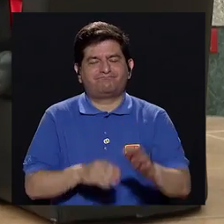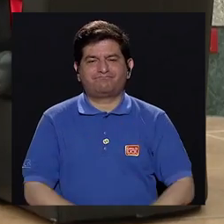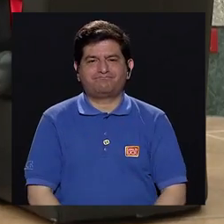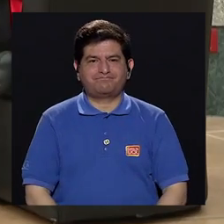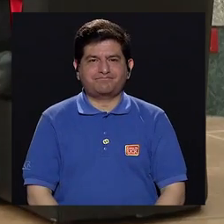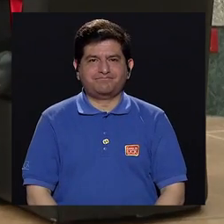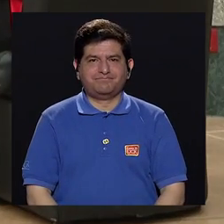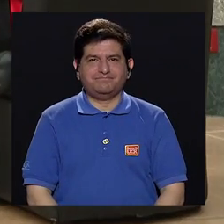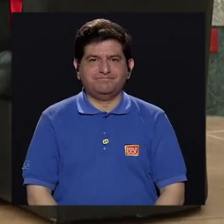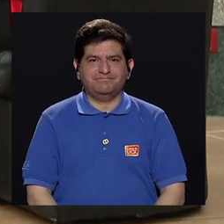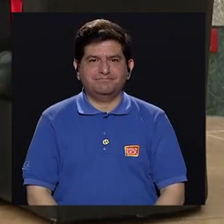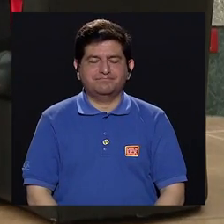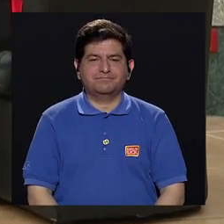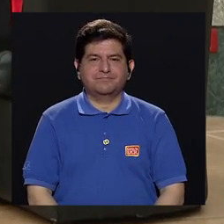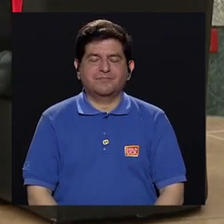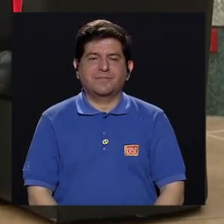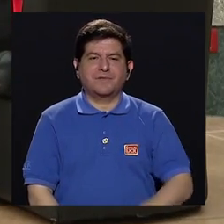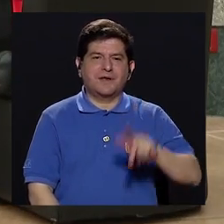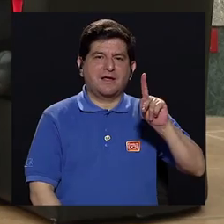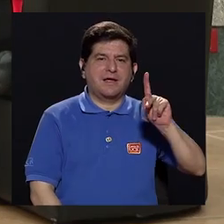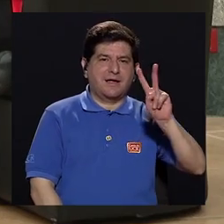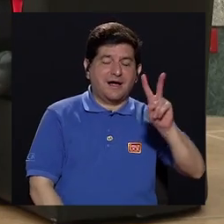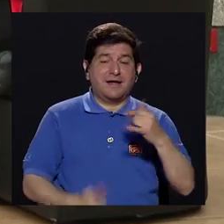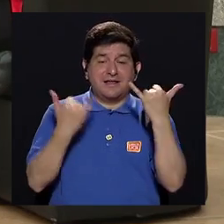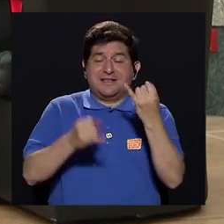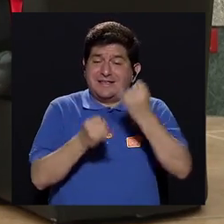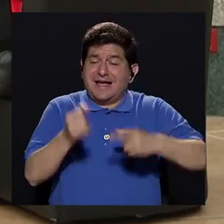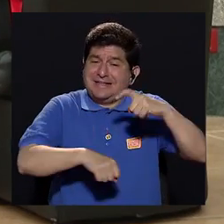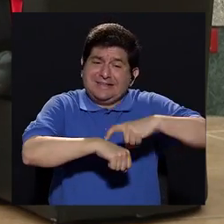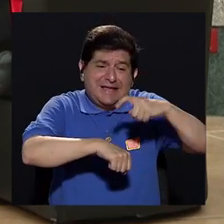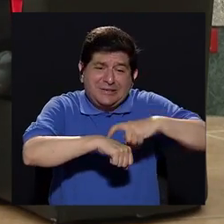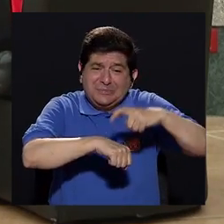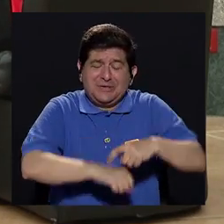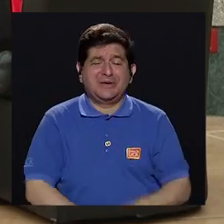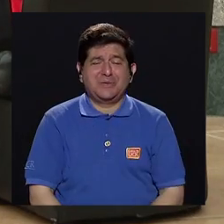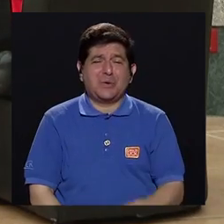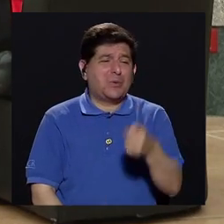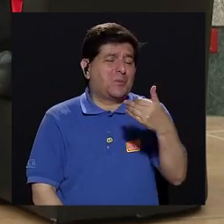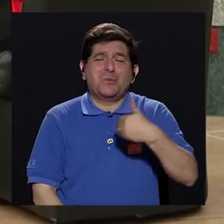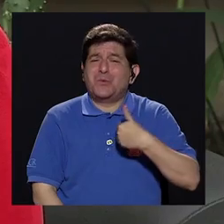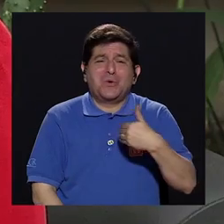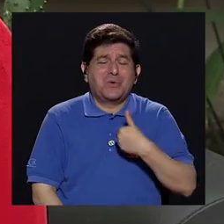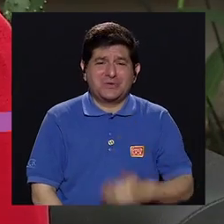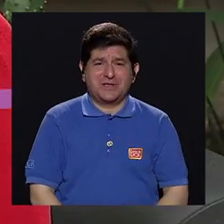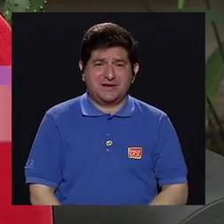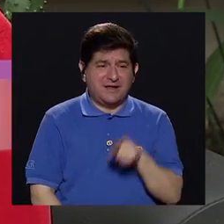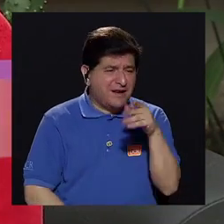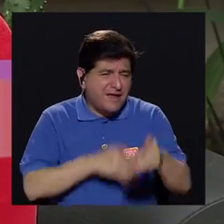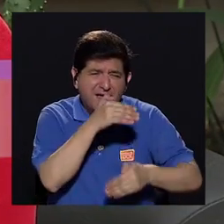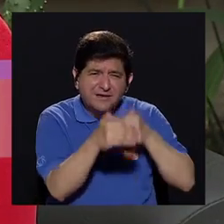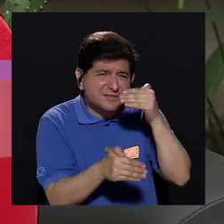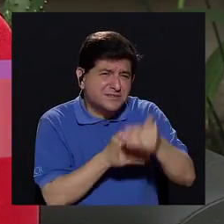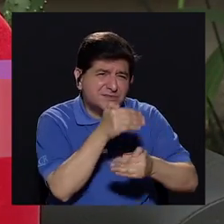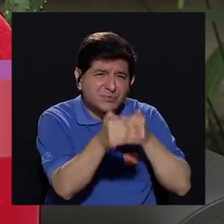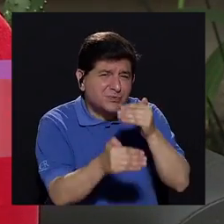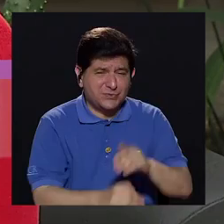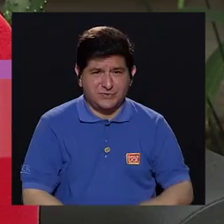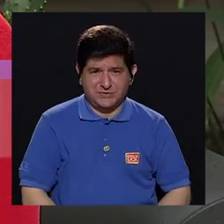como tal Karen ya se nos fue el tiempo entonces nos queda muy poquito en este proceso